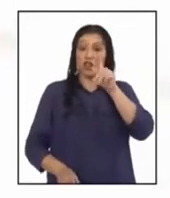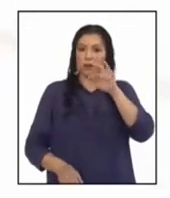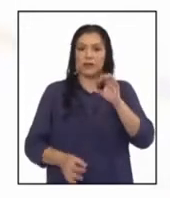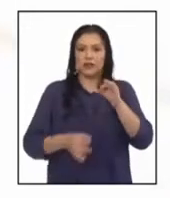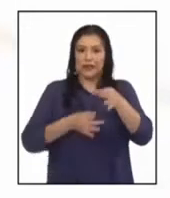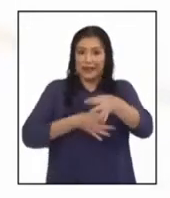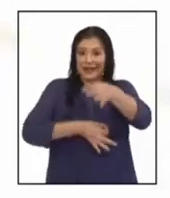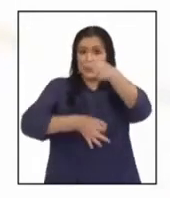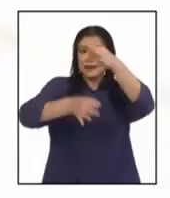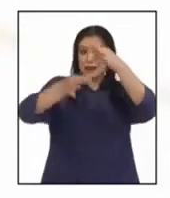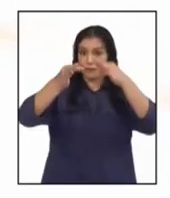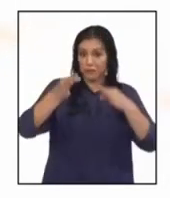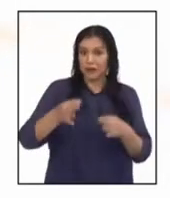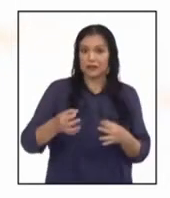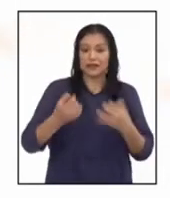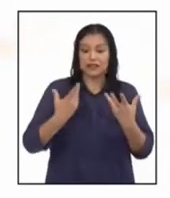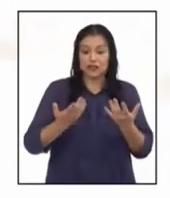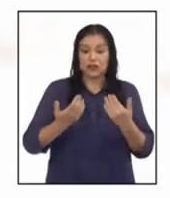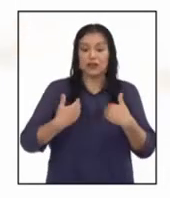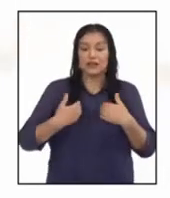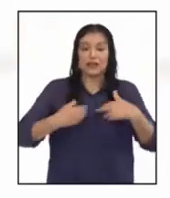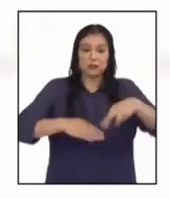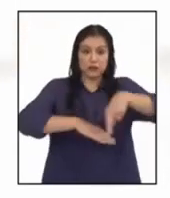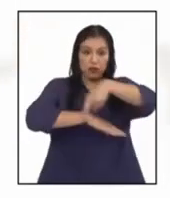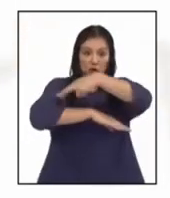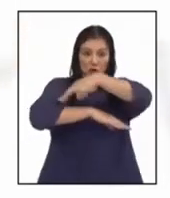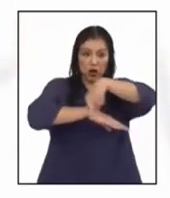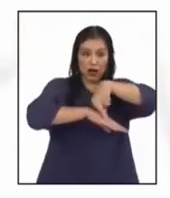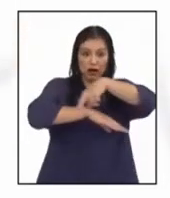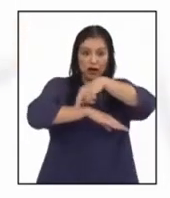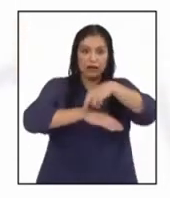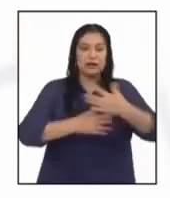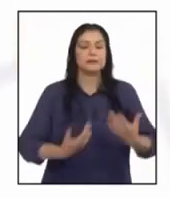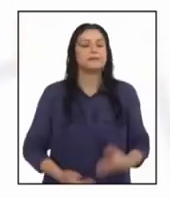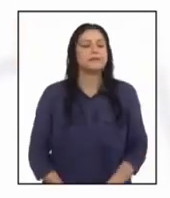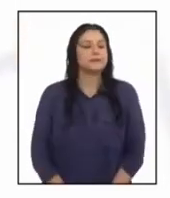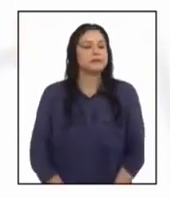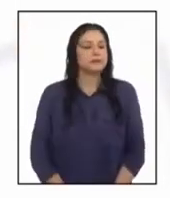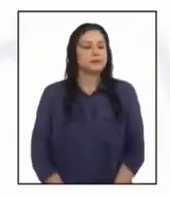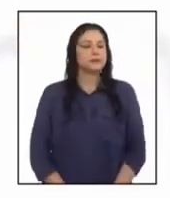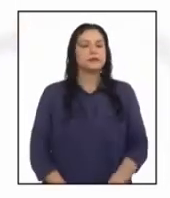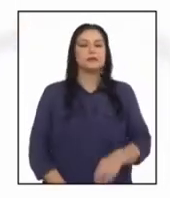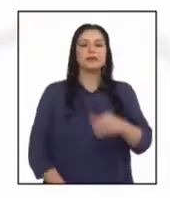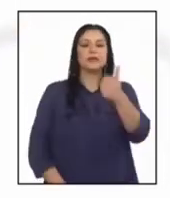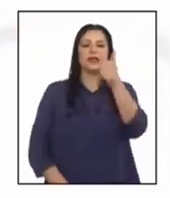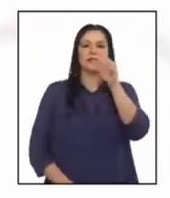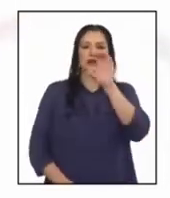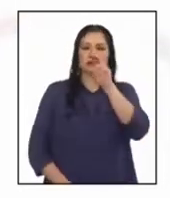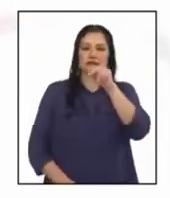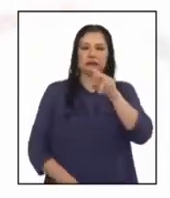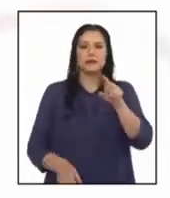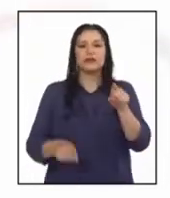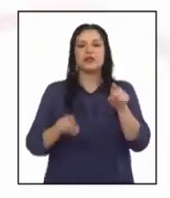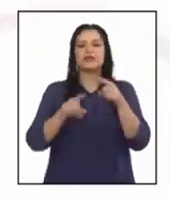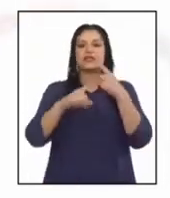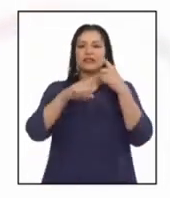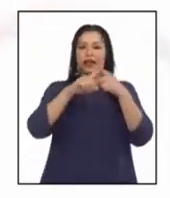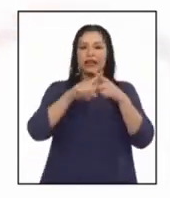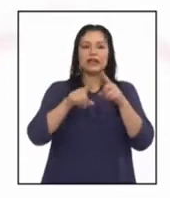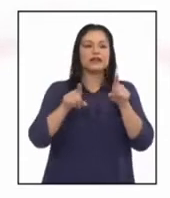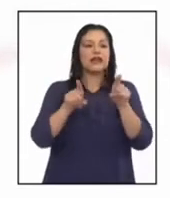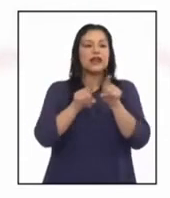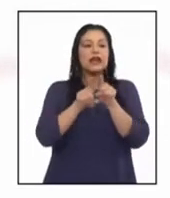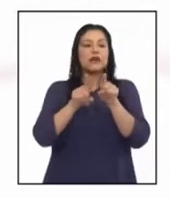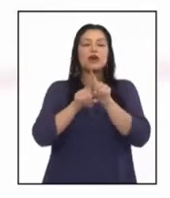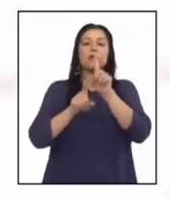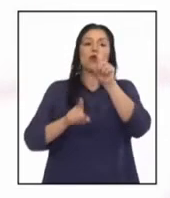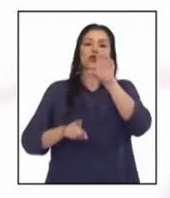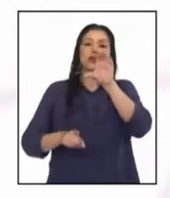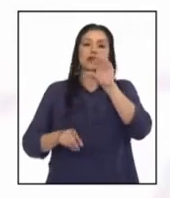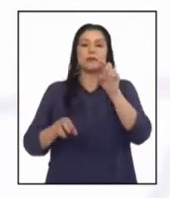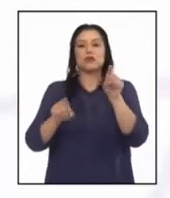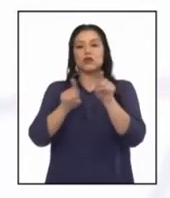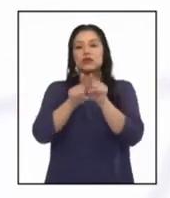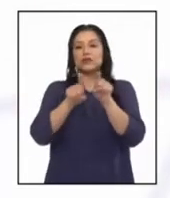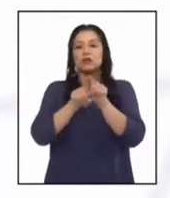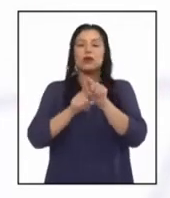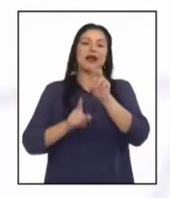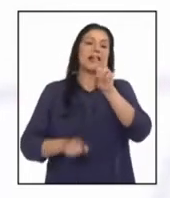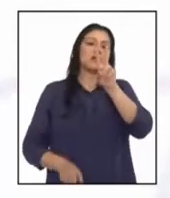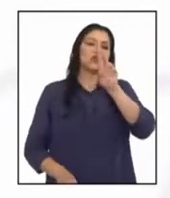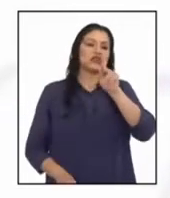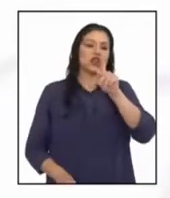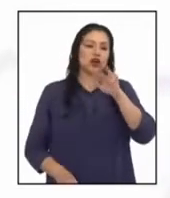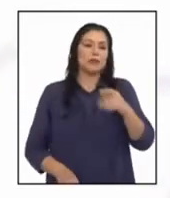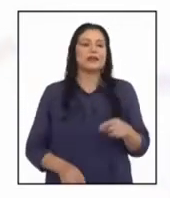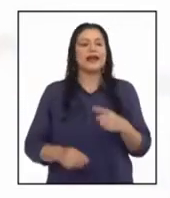Reemplazando la medida que acabamos de obtener con la regla, se tiene 10 centímetros es a X como un centímetro es a 2 kilómetros.